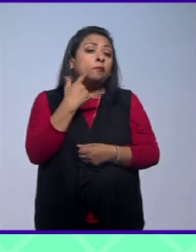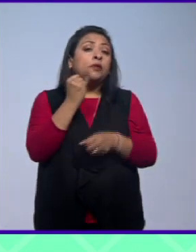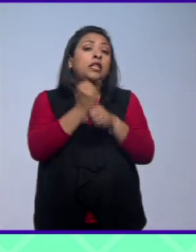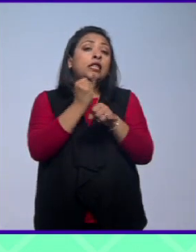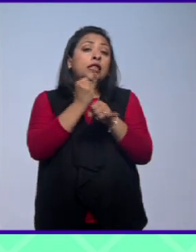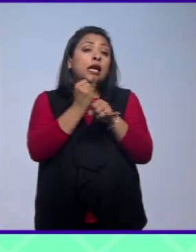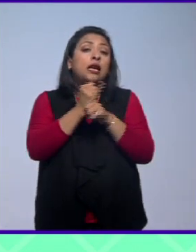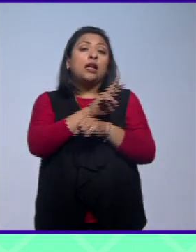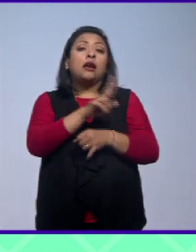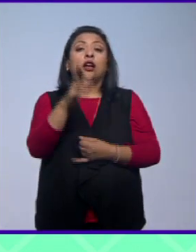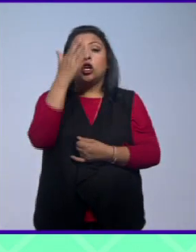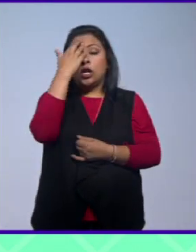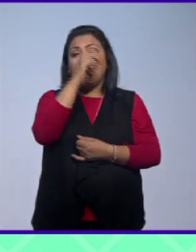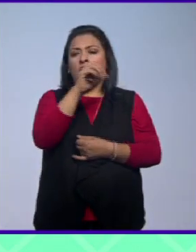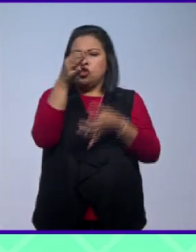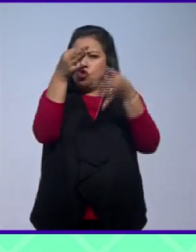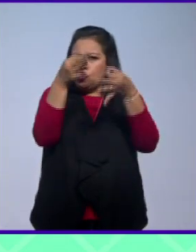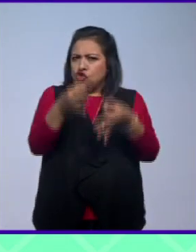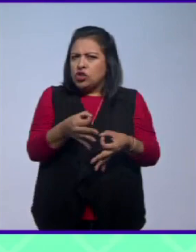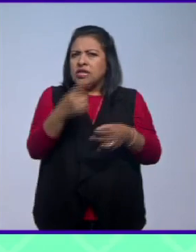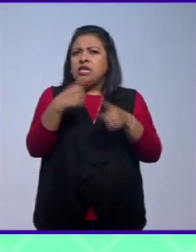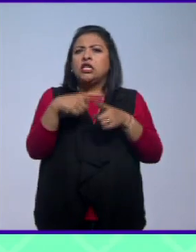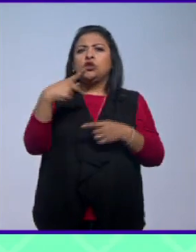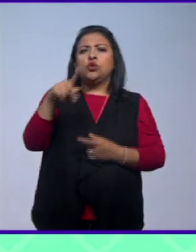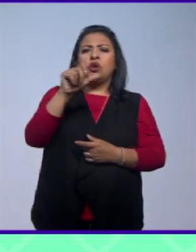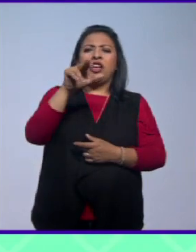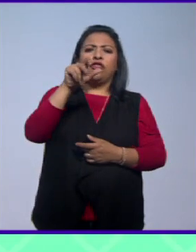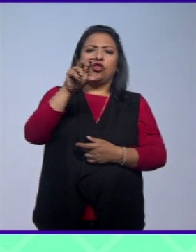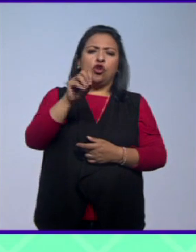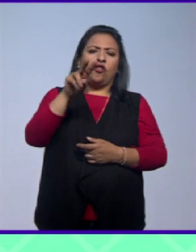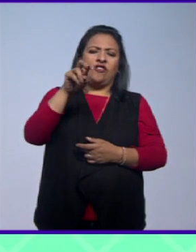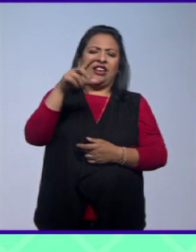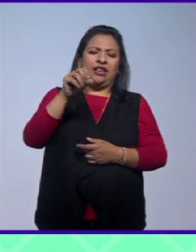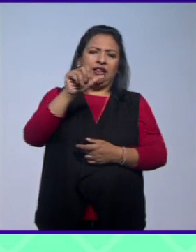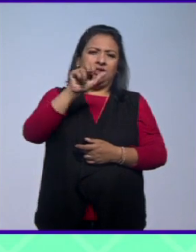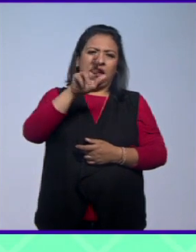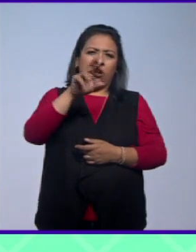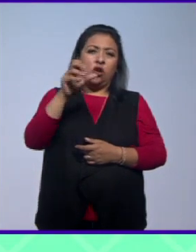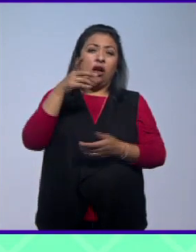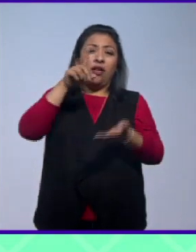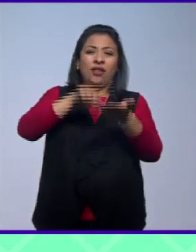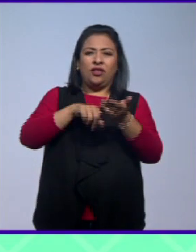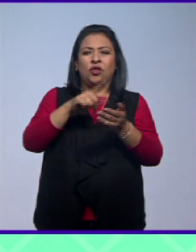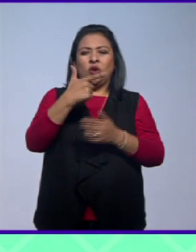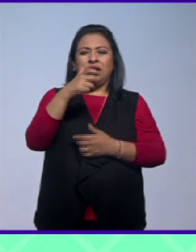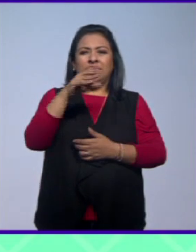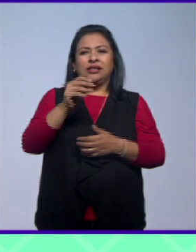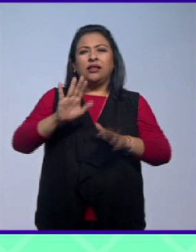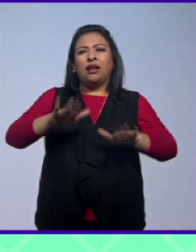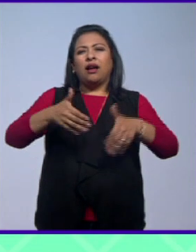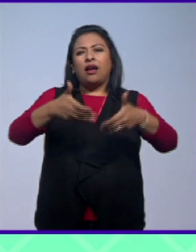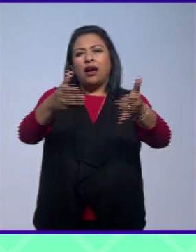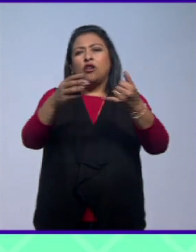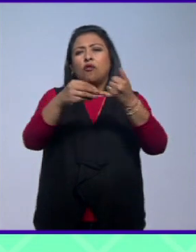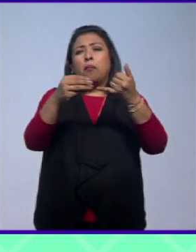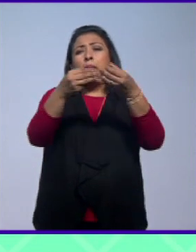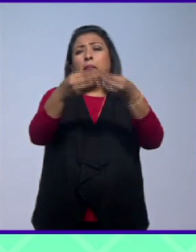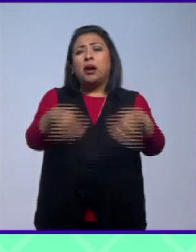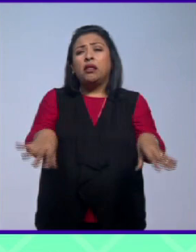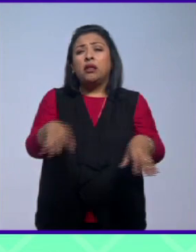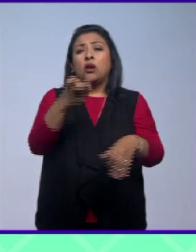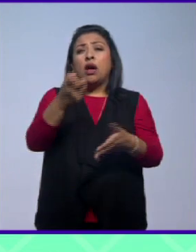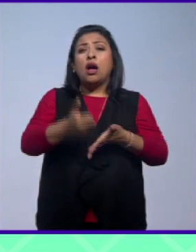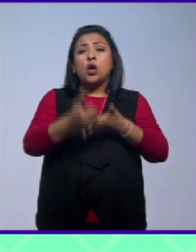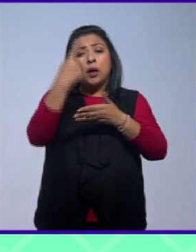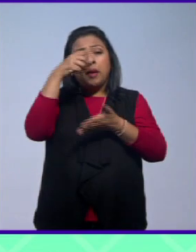es un reconocimiento a la originalidad de Antonio Venegas Arroyo quien encontró en la Gaceta Callejera y el Centavo Perdido el